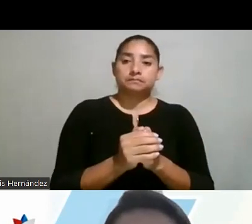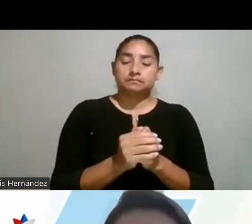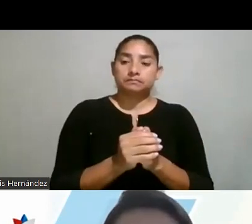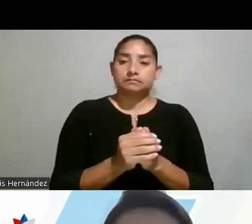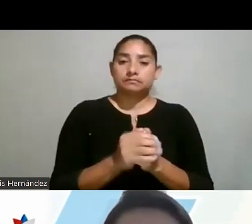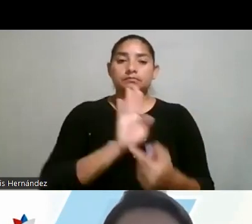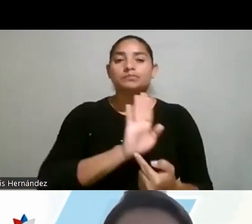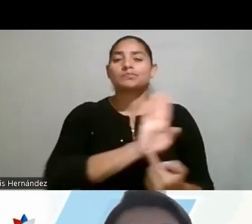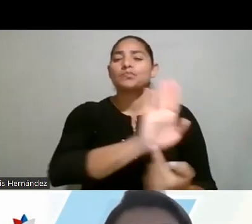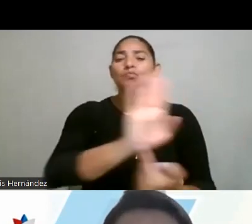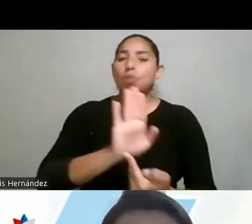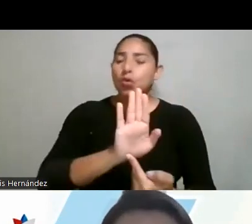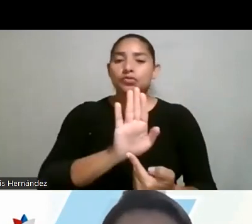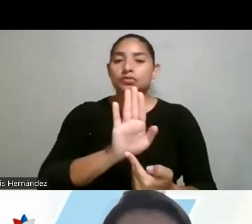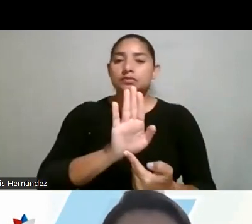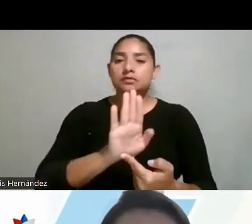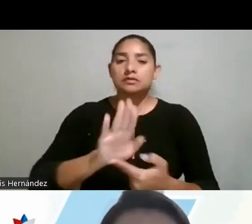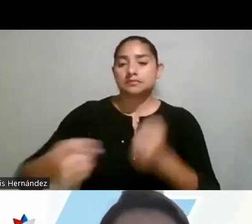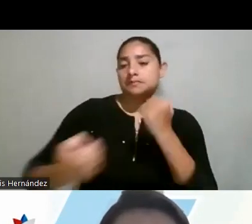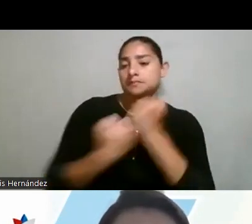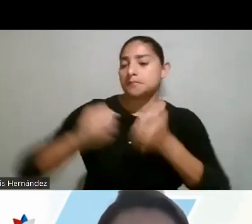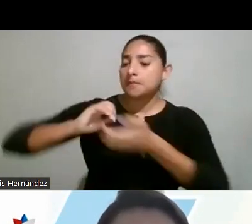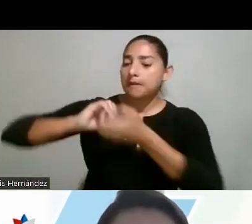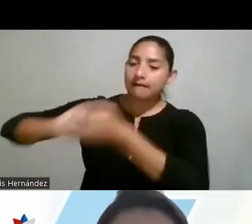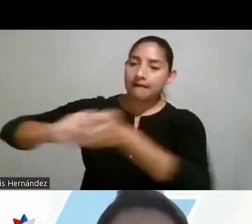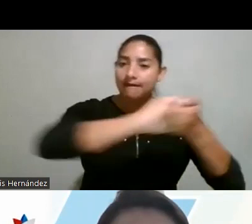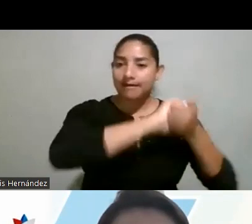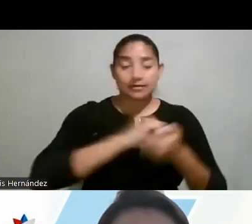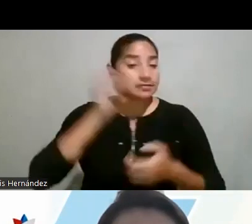mostrar esta sororidad y también